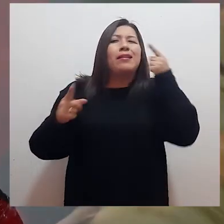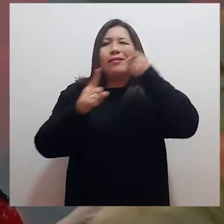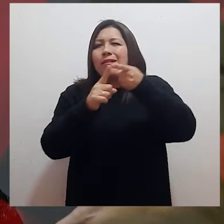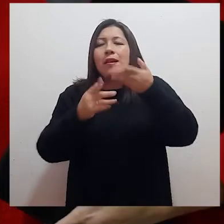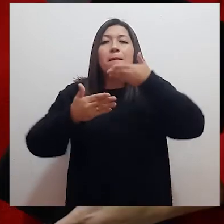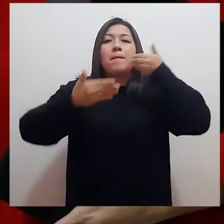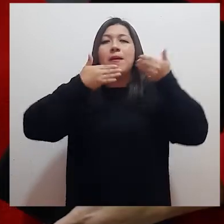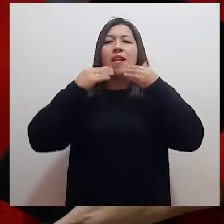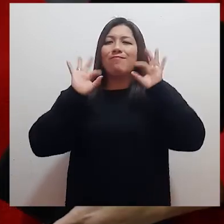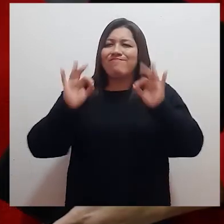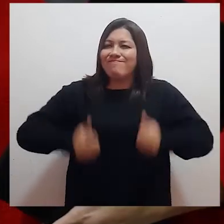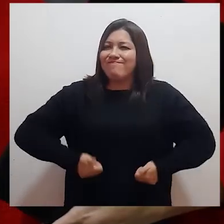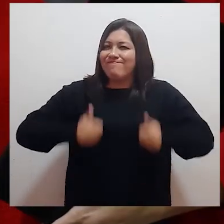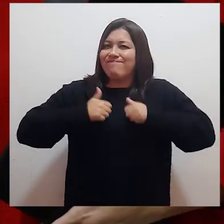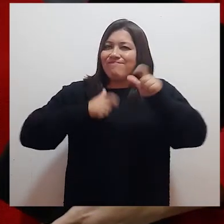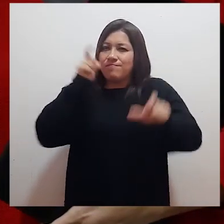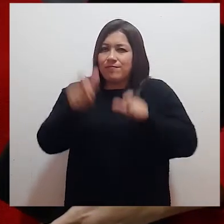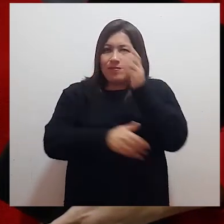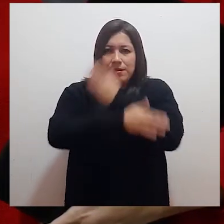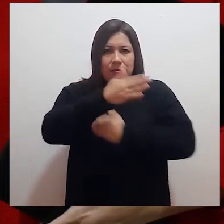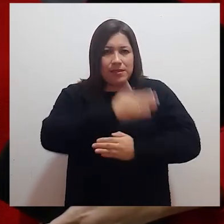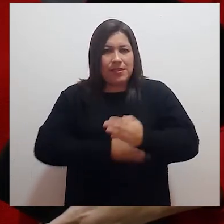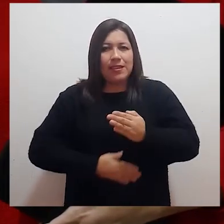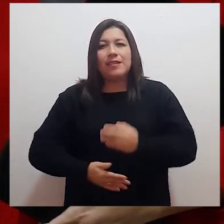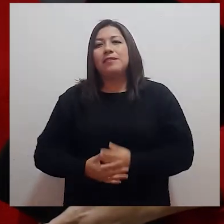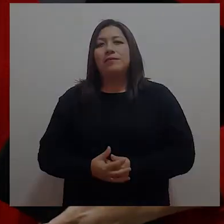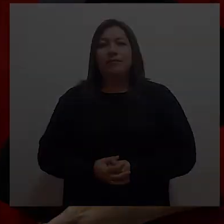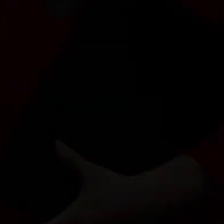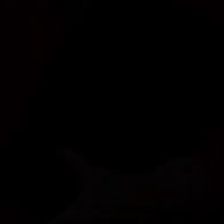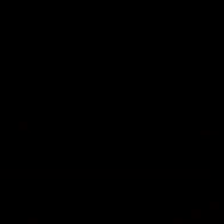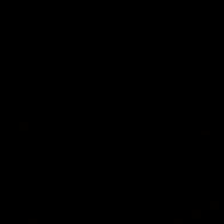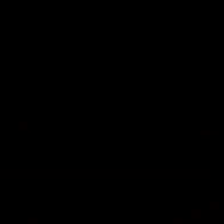la calidad de vida de las personas con discapacidad.